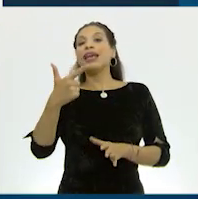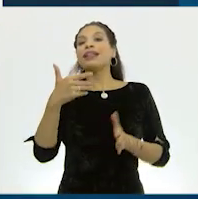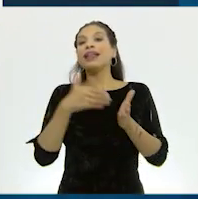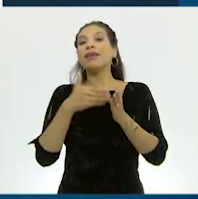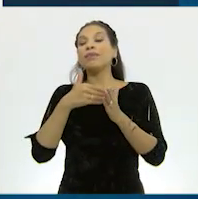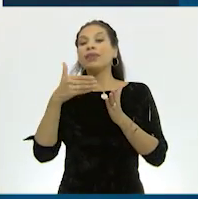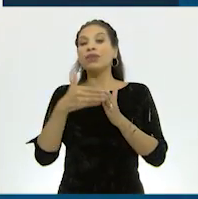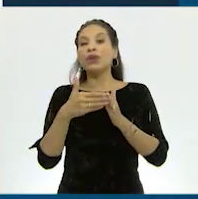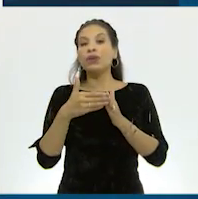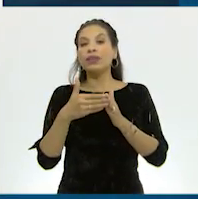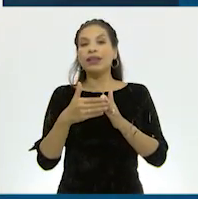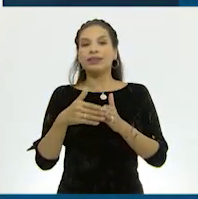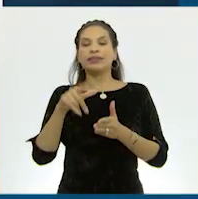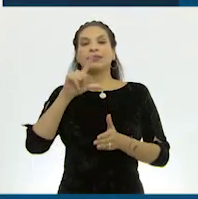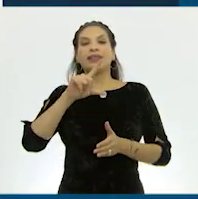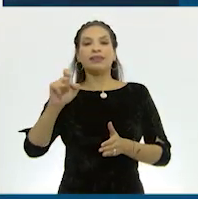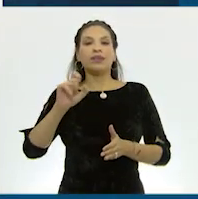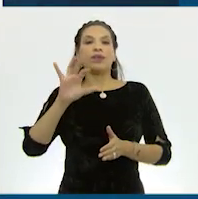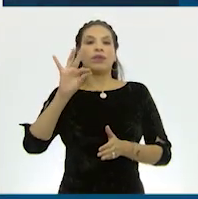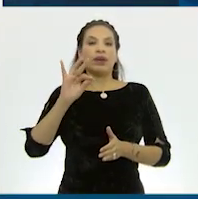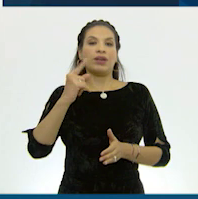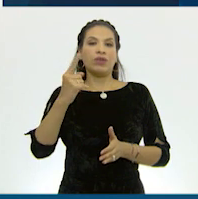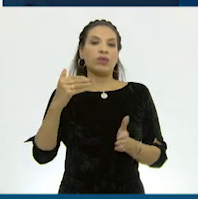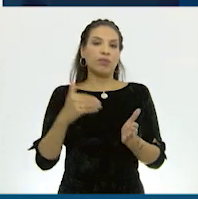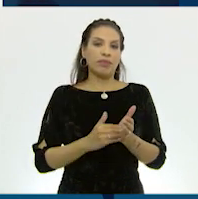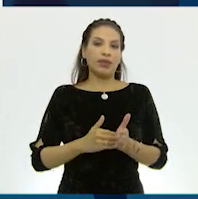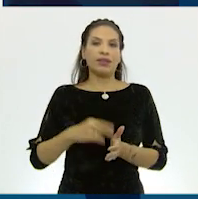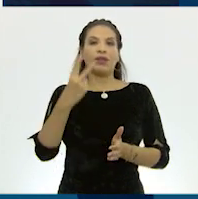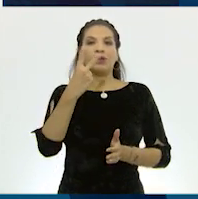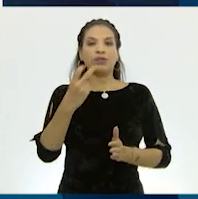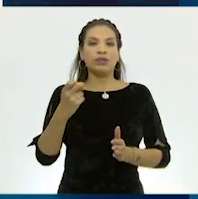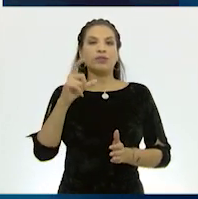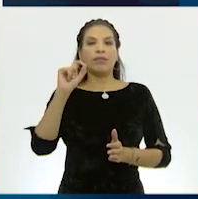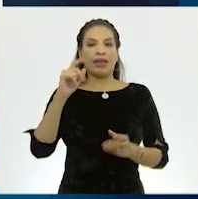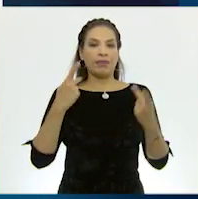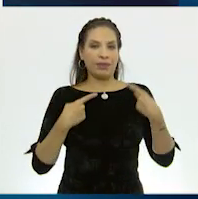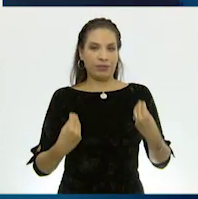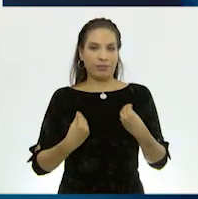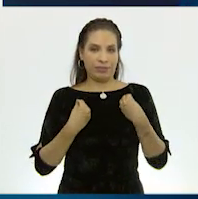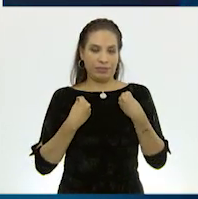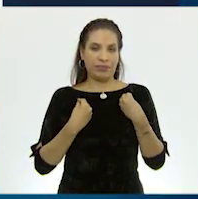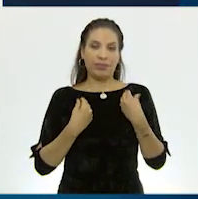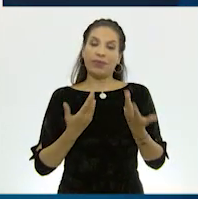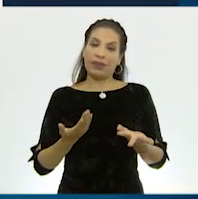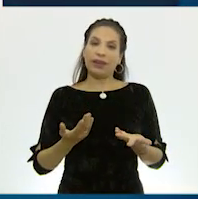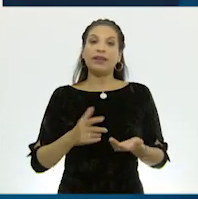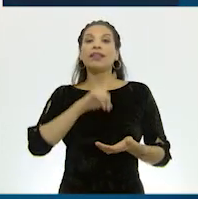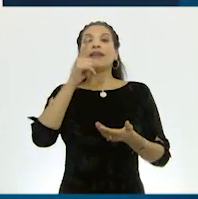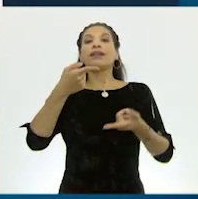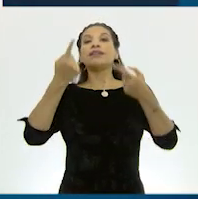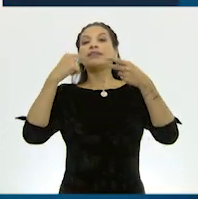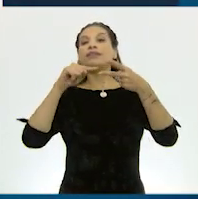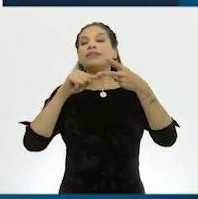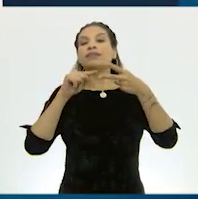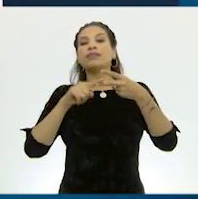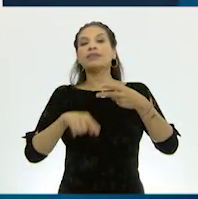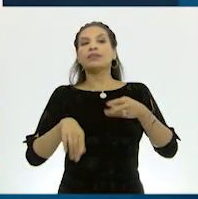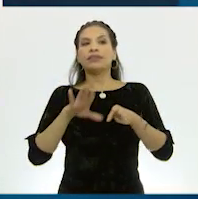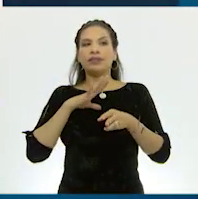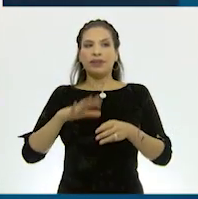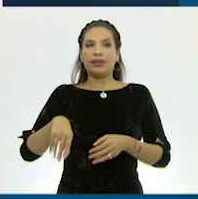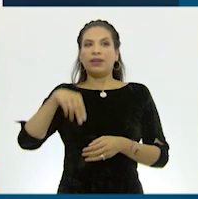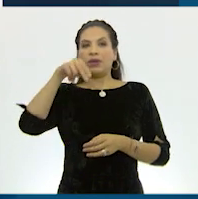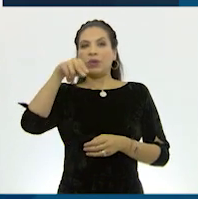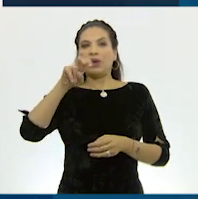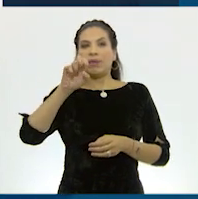.741.220 habitantes. Así es. Luego tenemos Papúa, Nueva